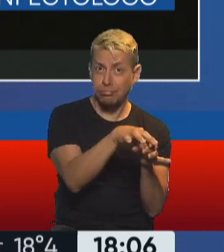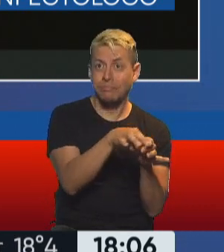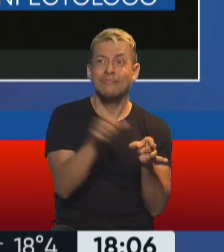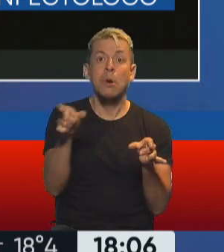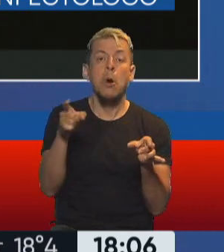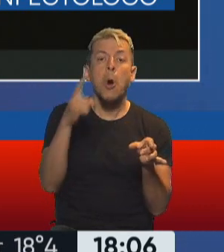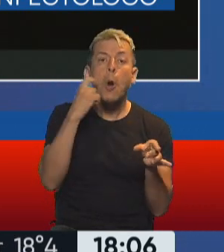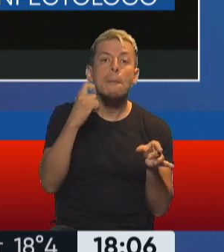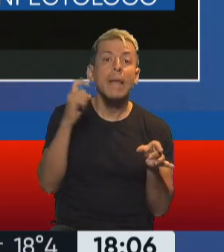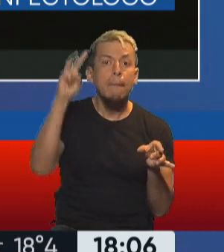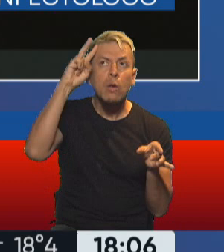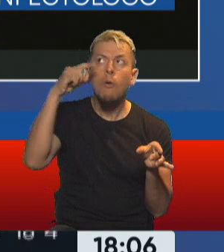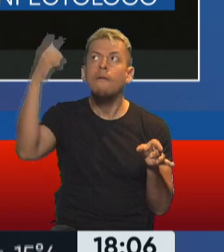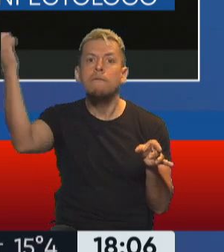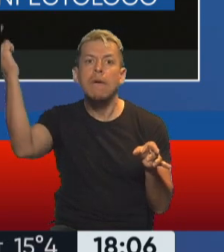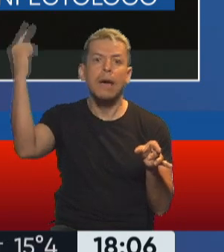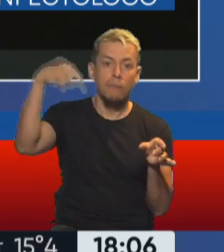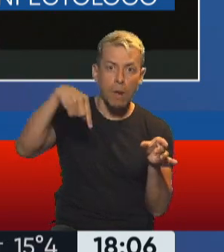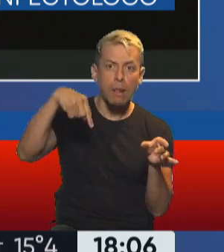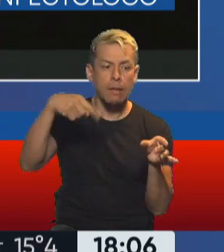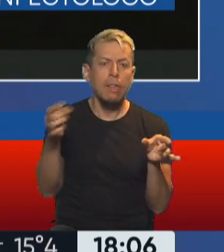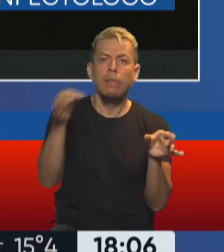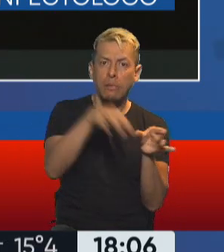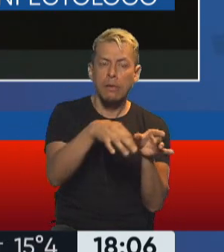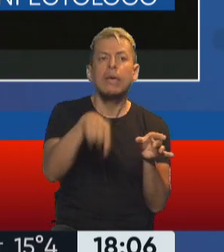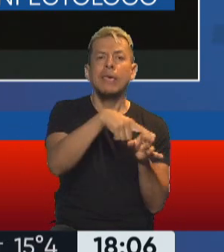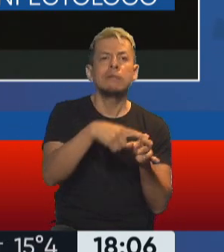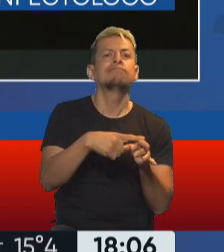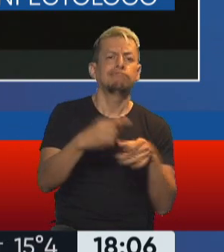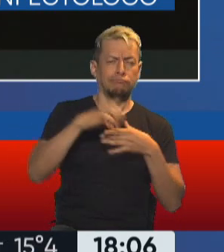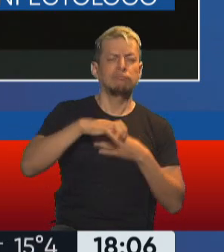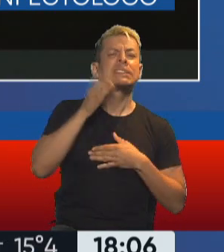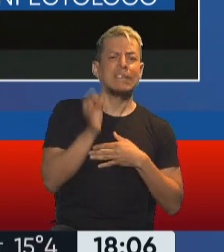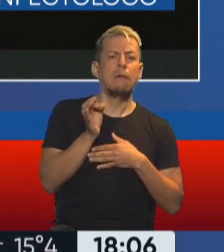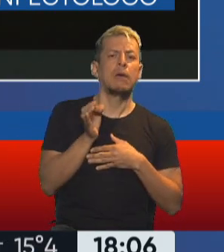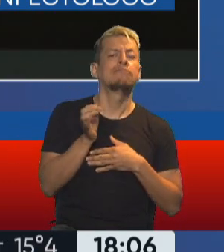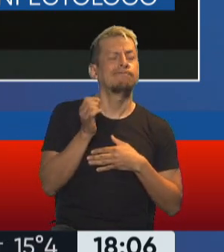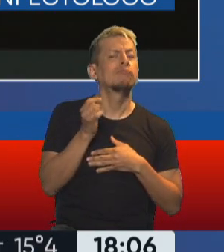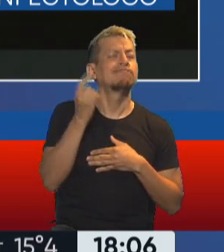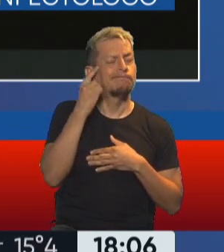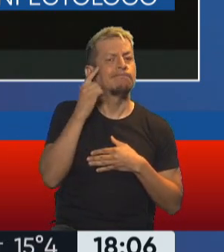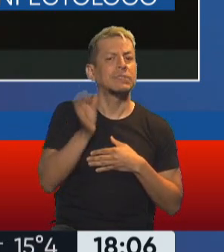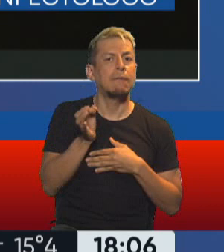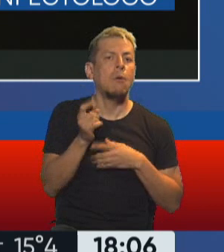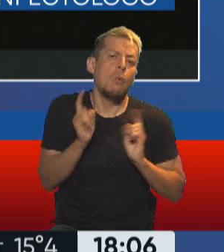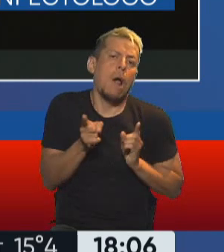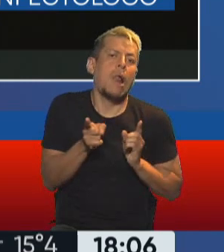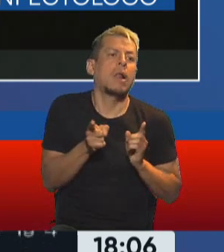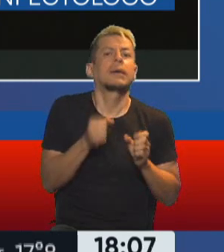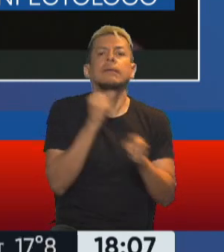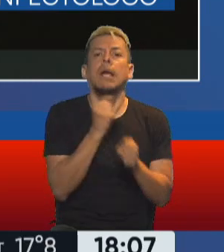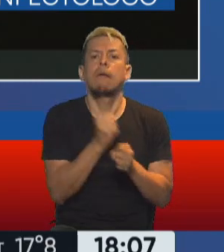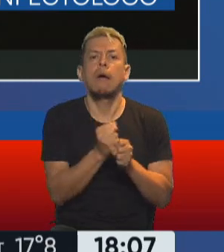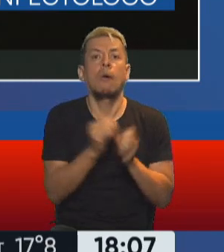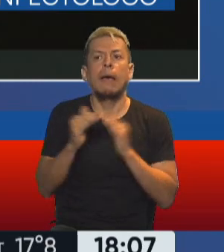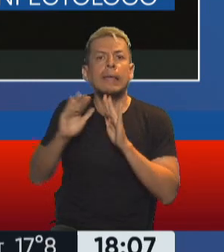de Perú, estaban conscientes de estar infectadas y aún así abrieron sus negocios, atendieron todo el día